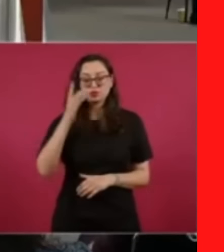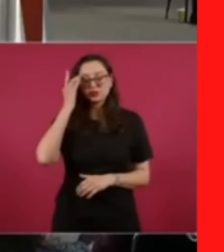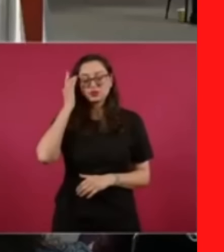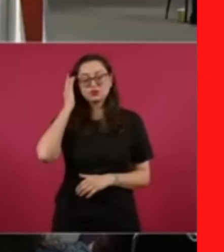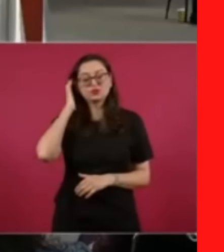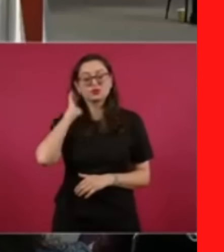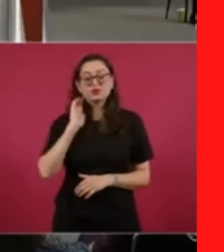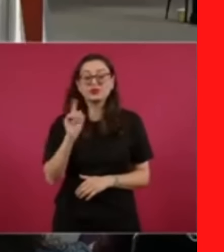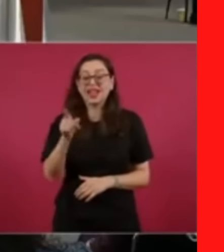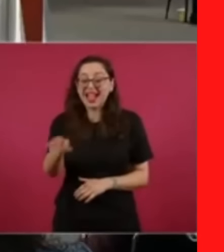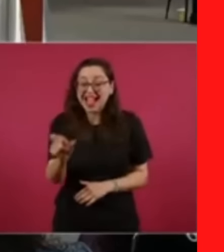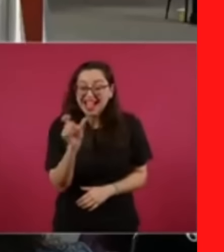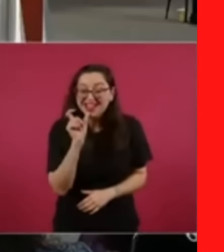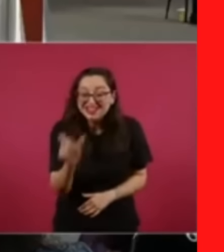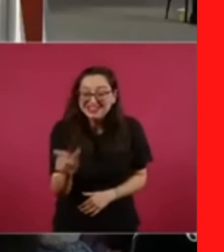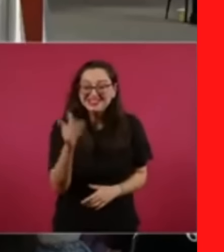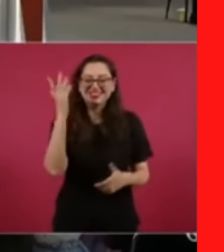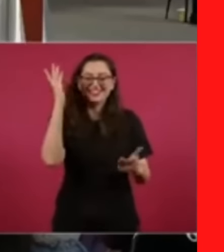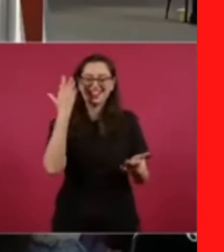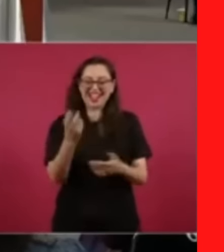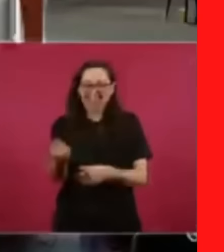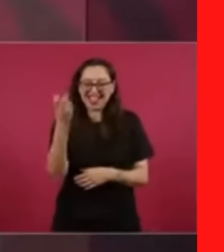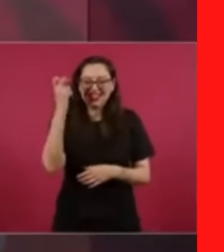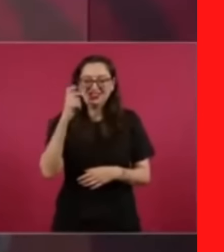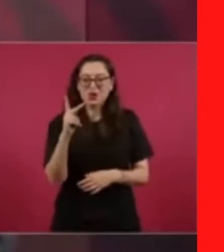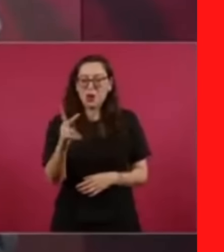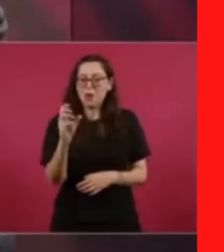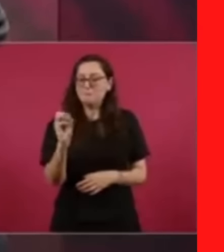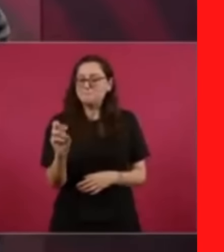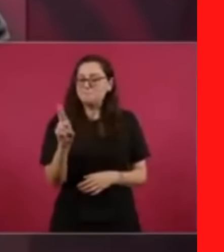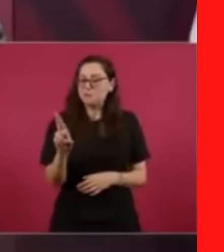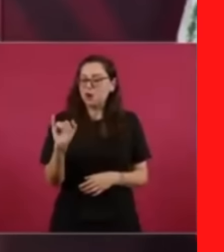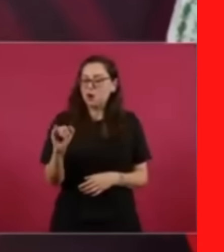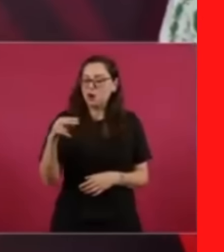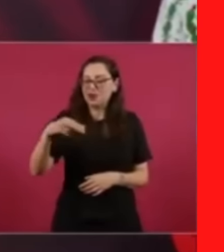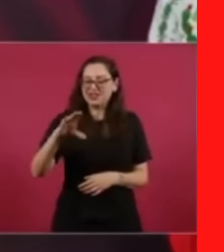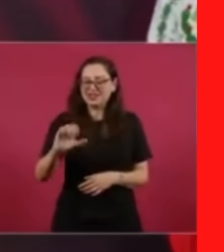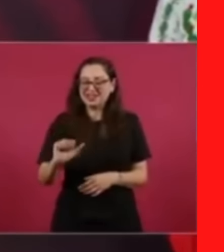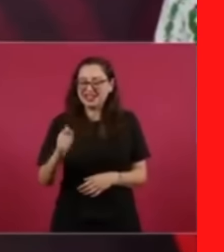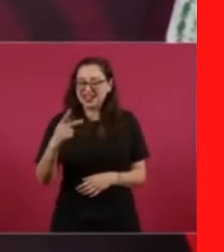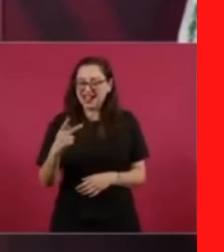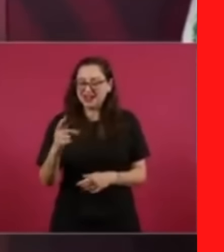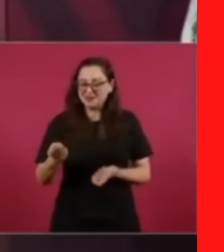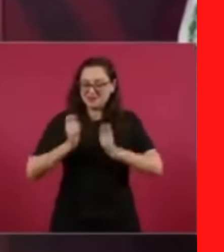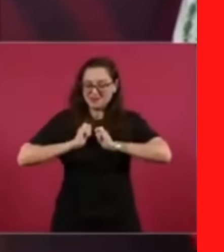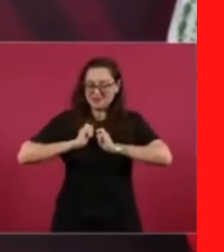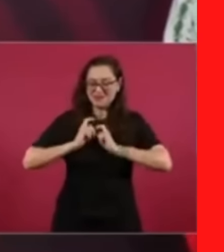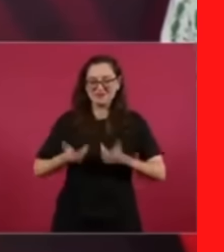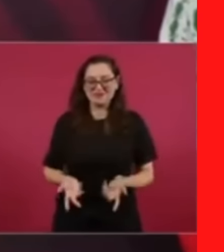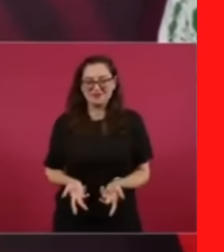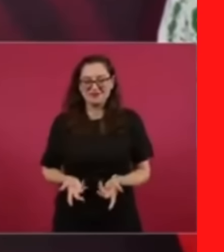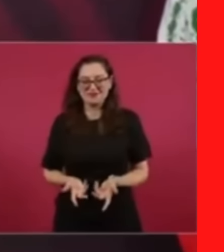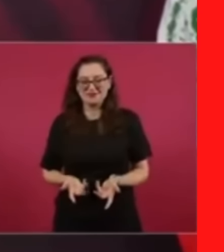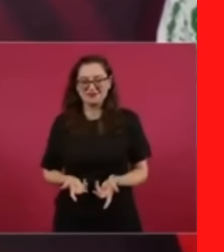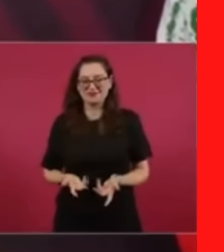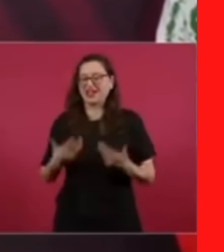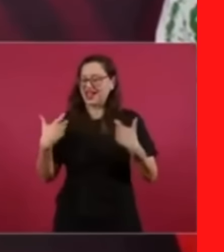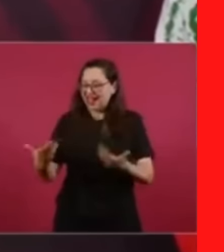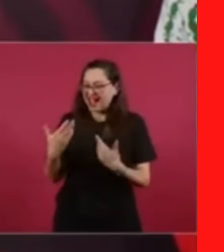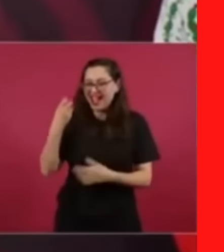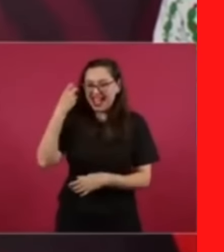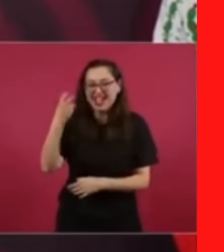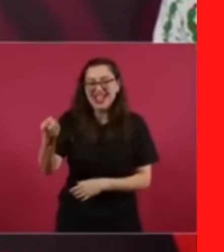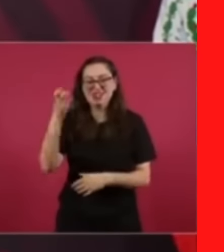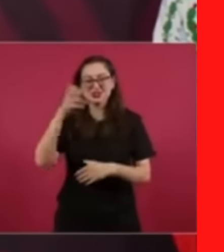encargo, ya, eso es, por encargo, eso es, pero es interesante,